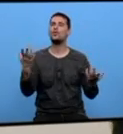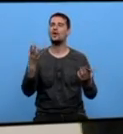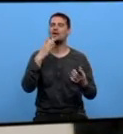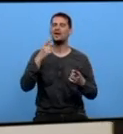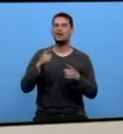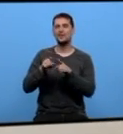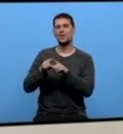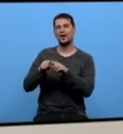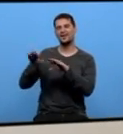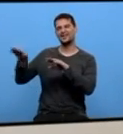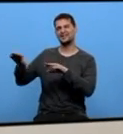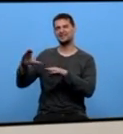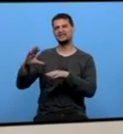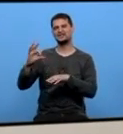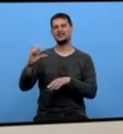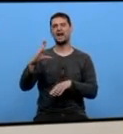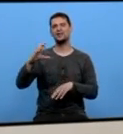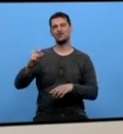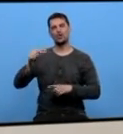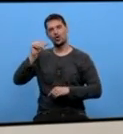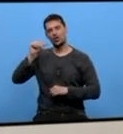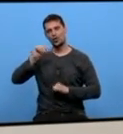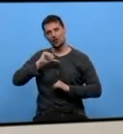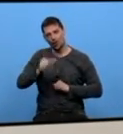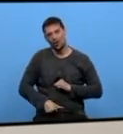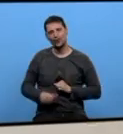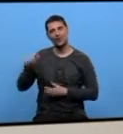criado que tiña que traía con ele Más gordo pequeno